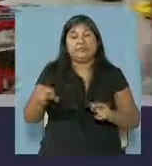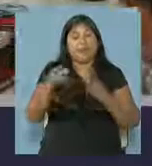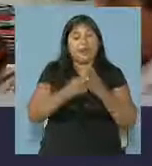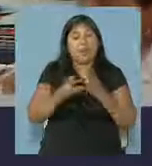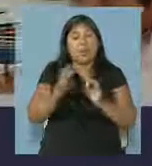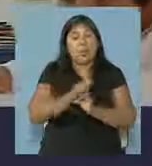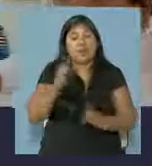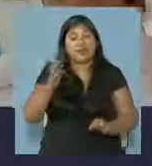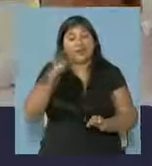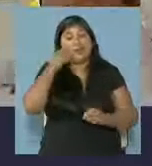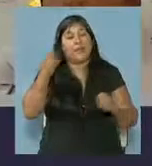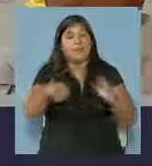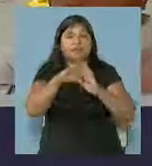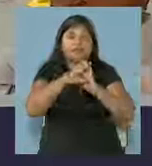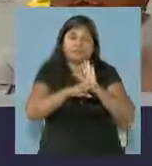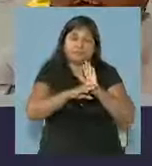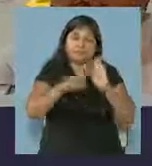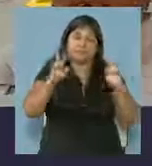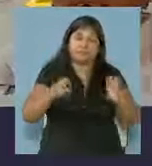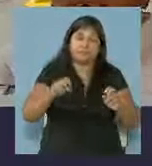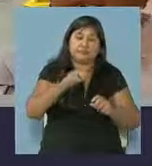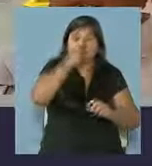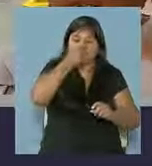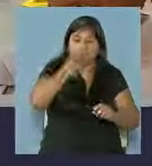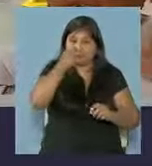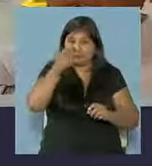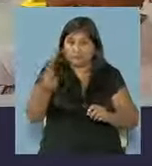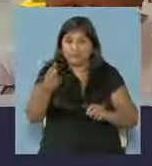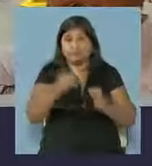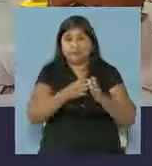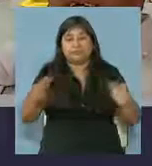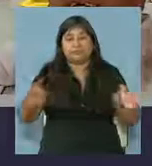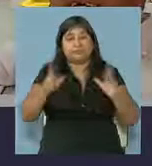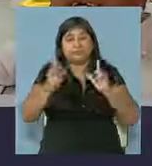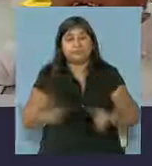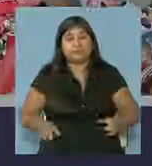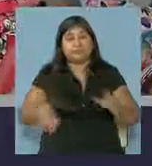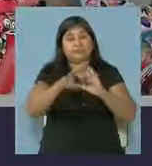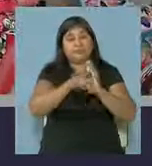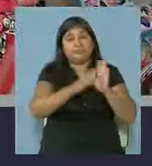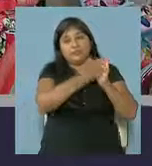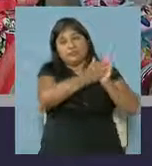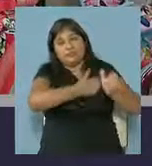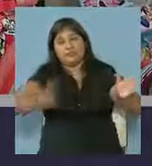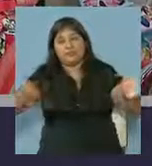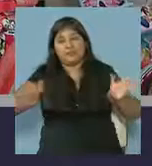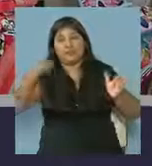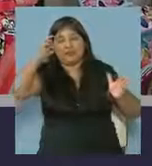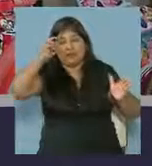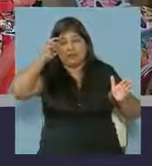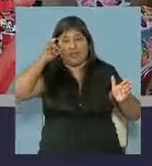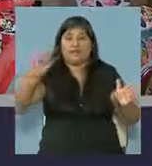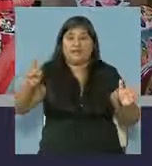Educación, a través del calendario escolar 2021. Además, se diagramó que finalizará el 10